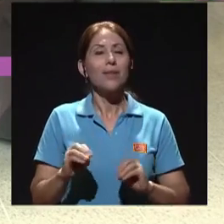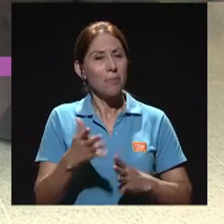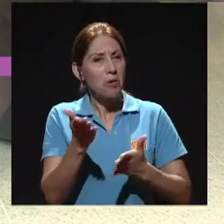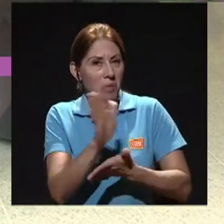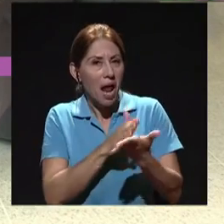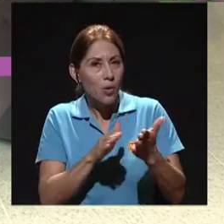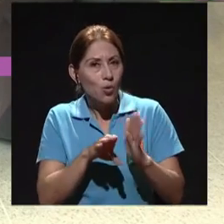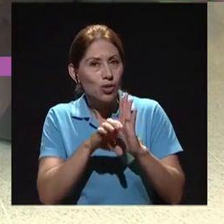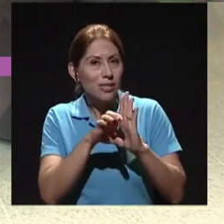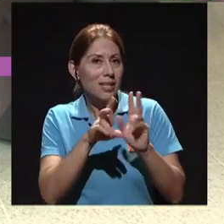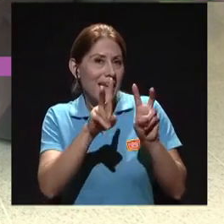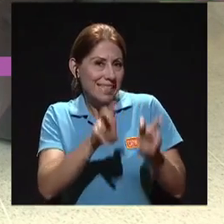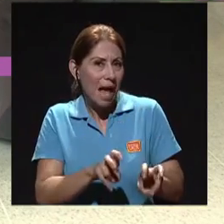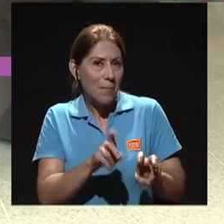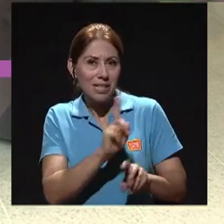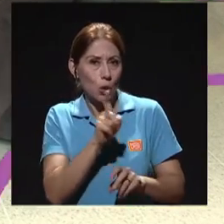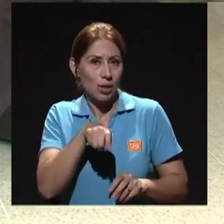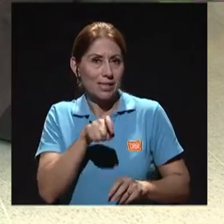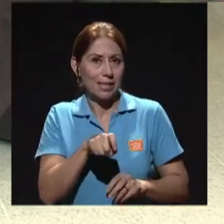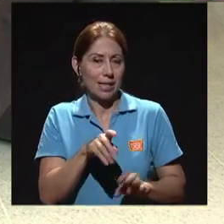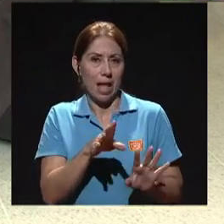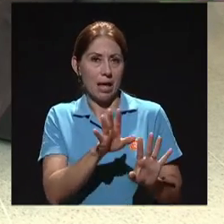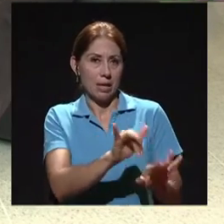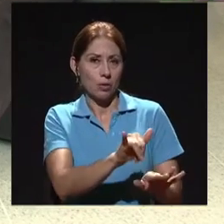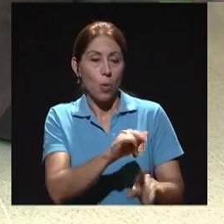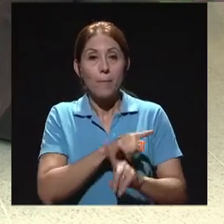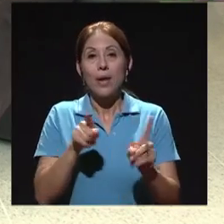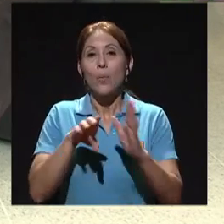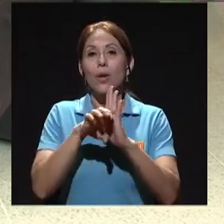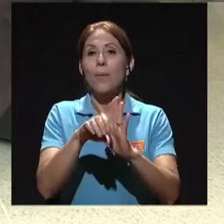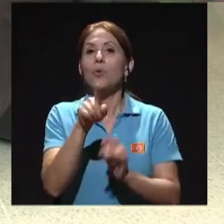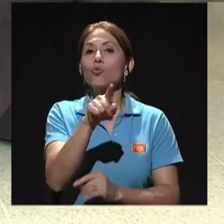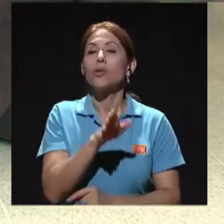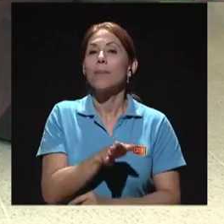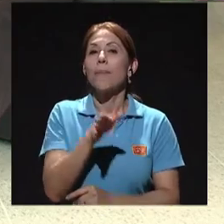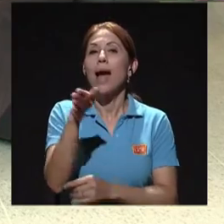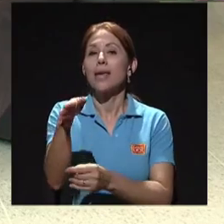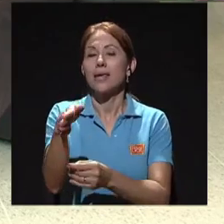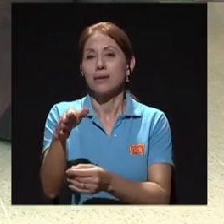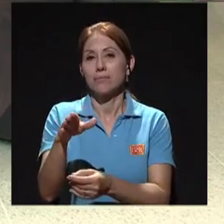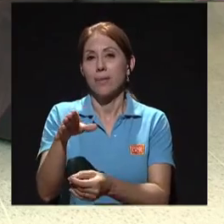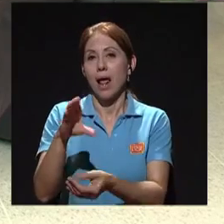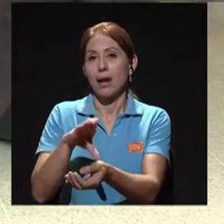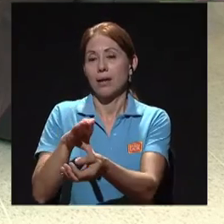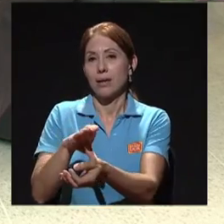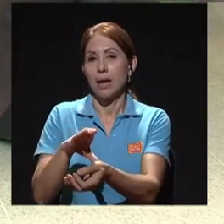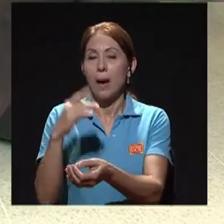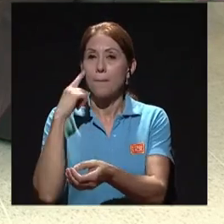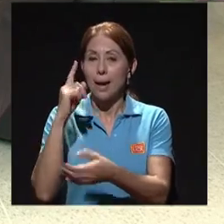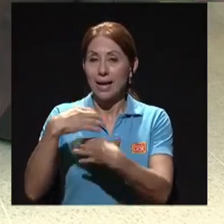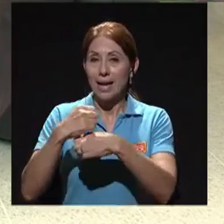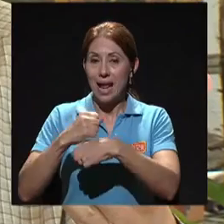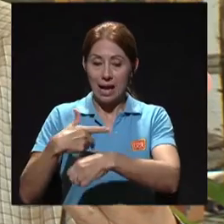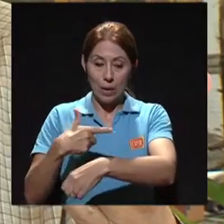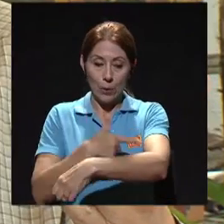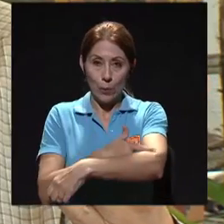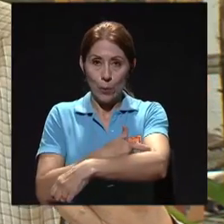decía, bueno, hay exámenes que no, pero, digamos, si usted va a ir a la caja, digamos, a hacerse unos exámenes,